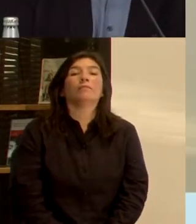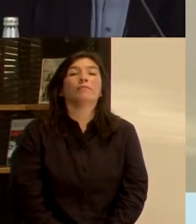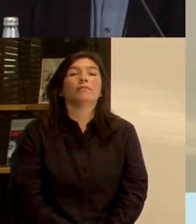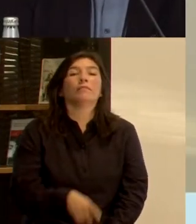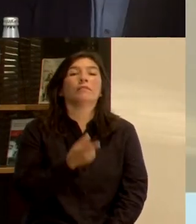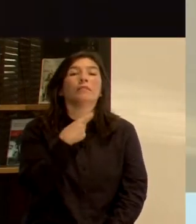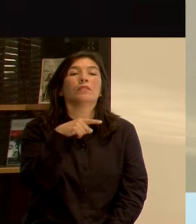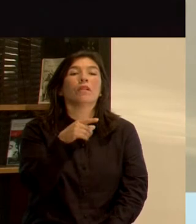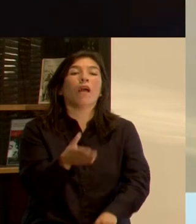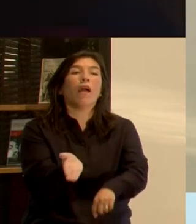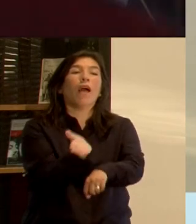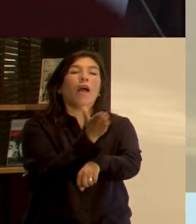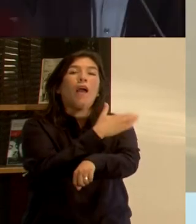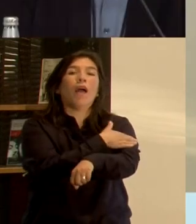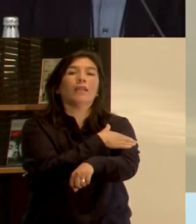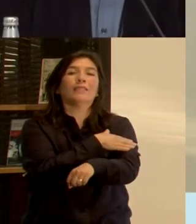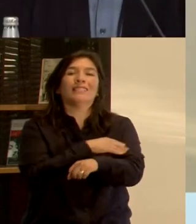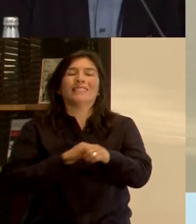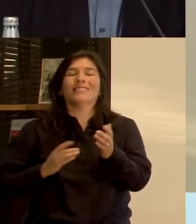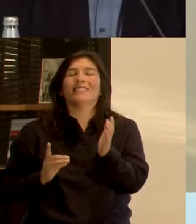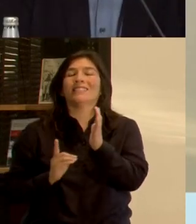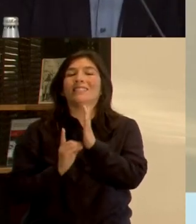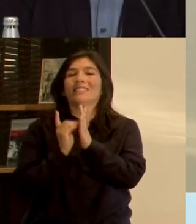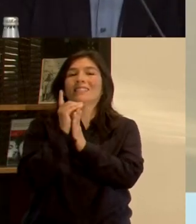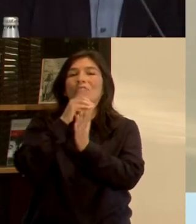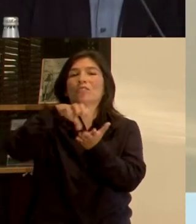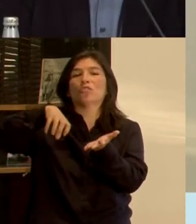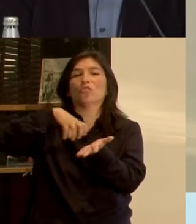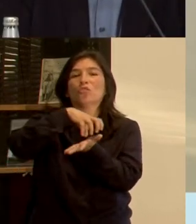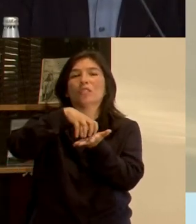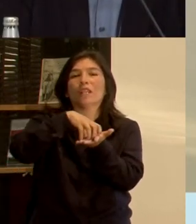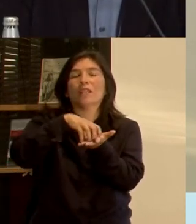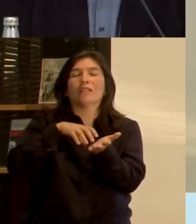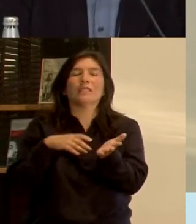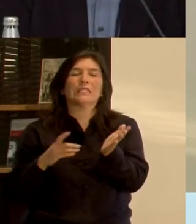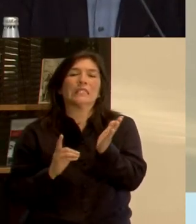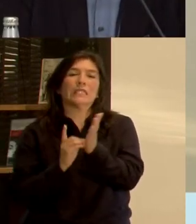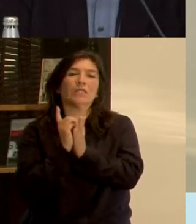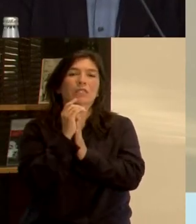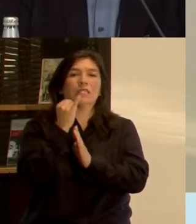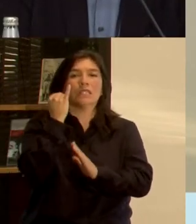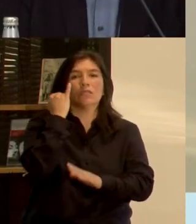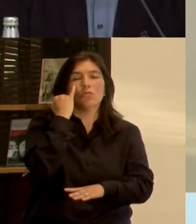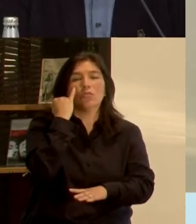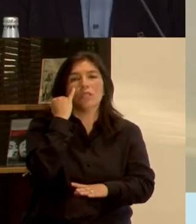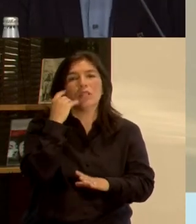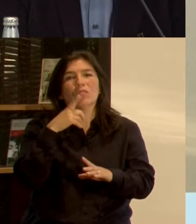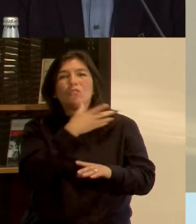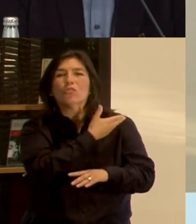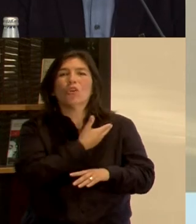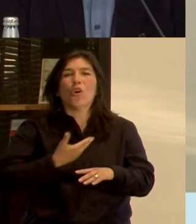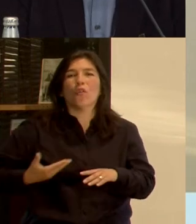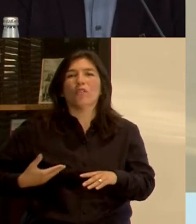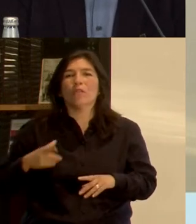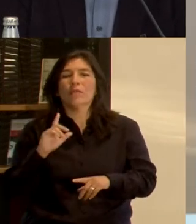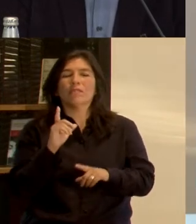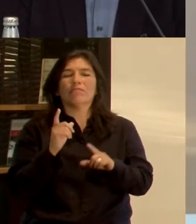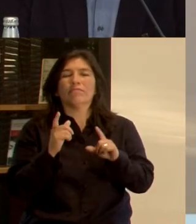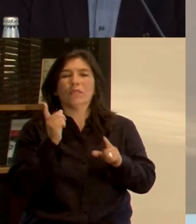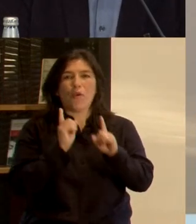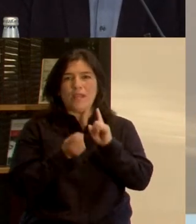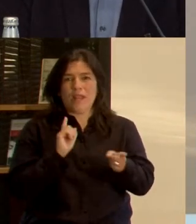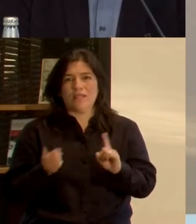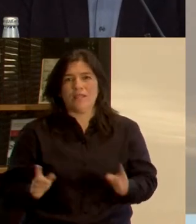plantear algunos antecedentes sobre el desarrollo de las metrópolis, la estructura de desarrollo institucional, los modelos de gobierno alternativos y algunos criterios para la gobernanza.